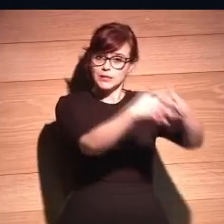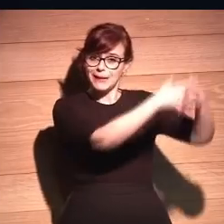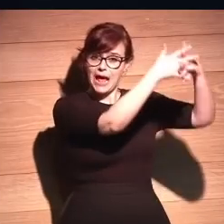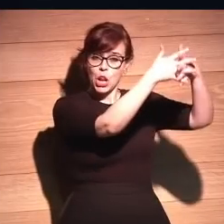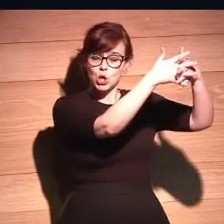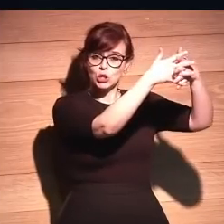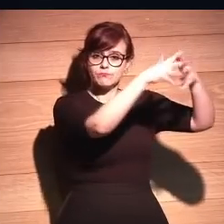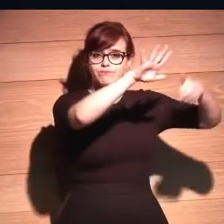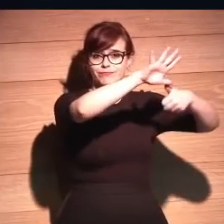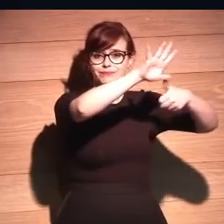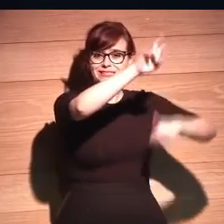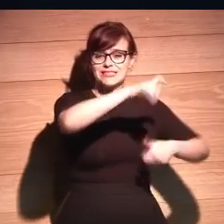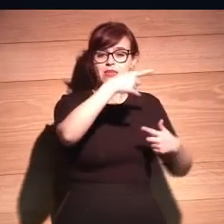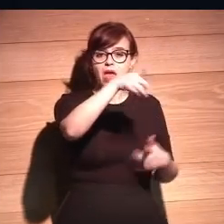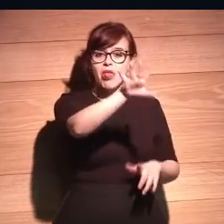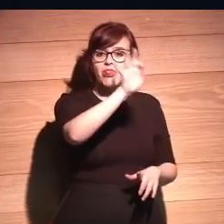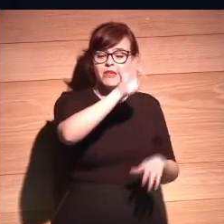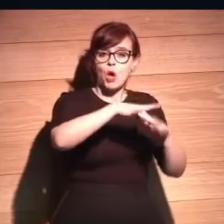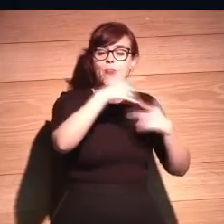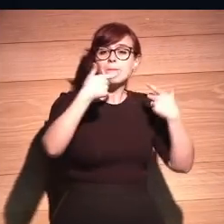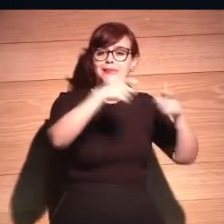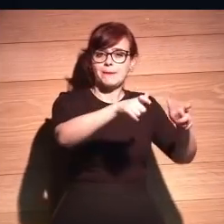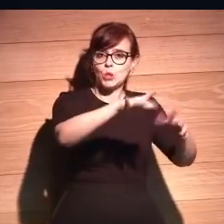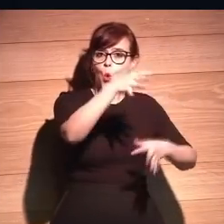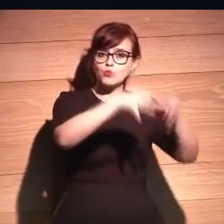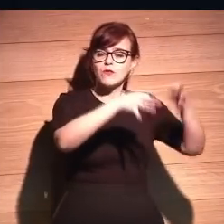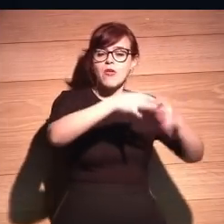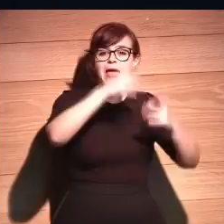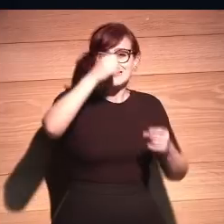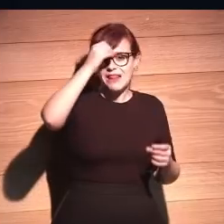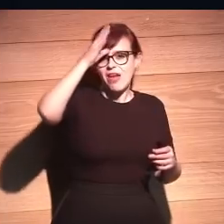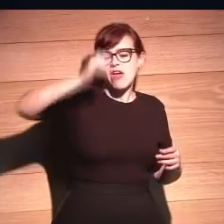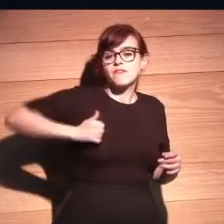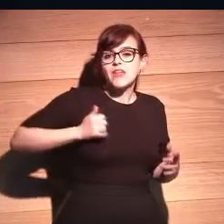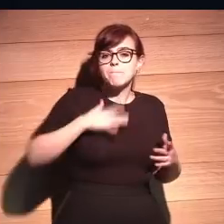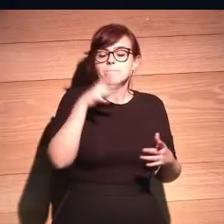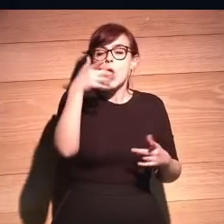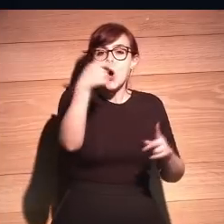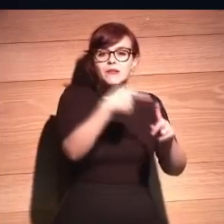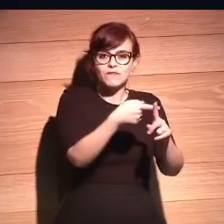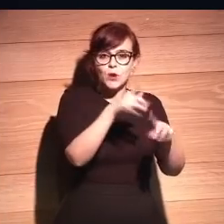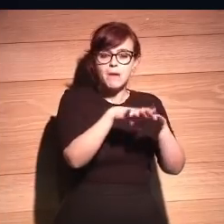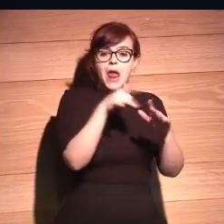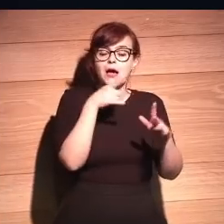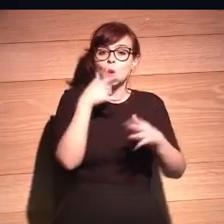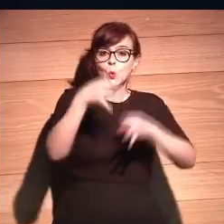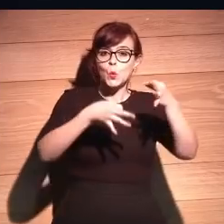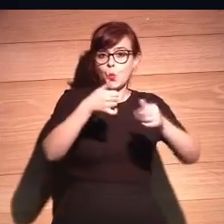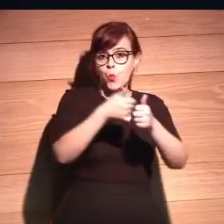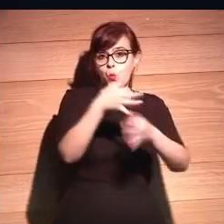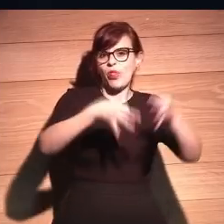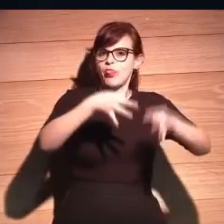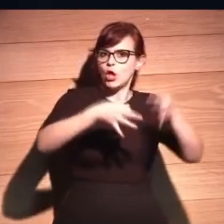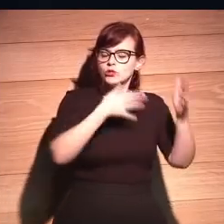ya ha desarrollado, el departamento de justicia, ¿eh? Ha desarrollado una inteligencia artificial para asistir a jueces. Están haciendo